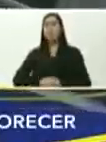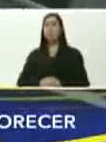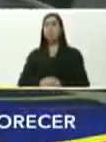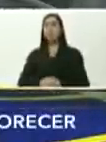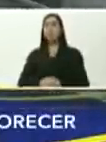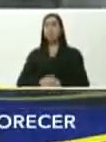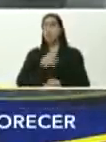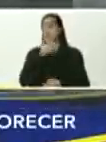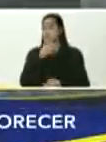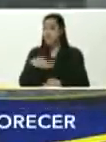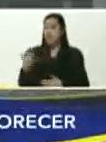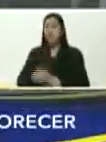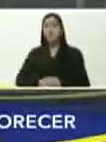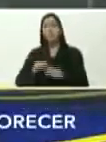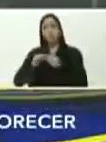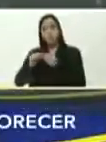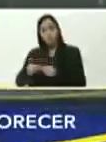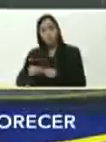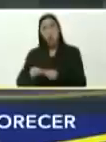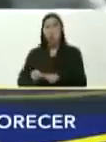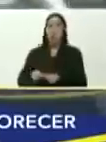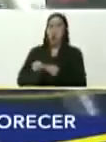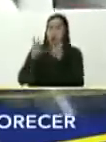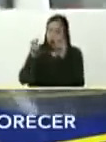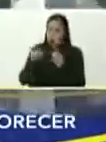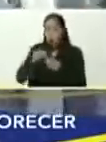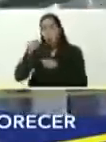fácil, recuperar una unidad, que construir una nueva,